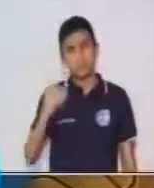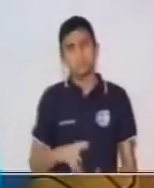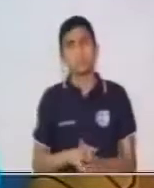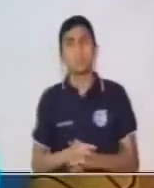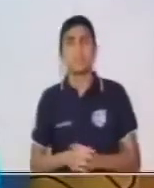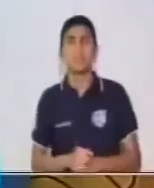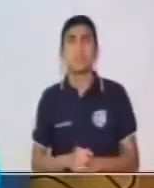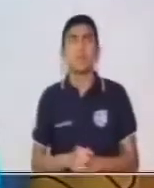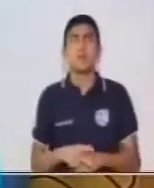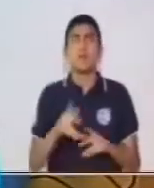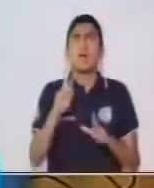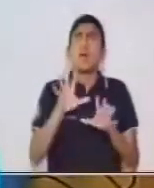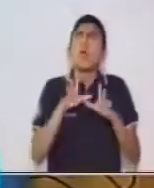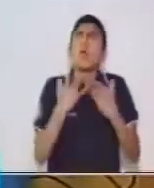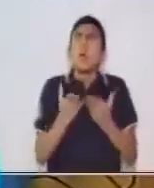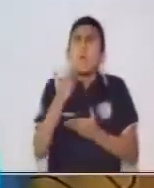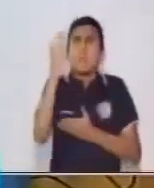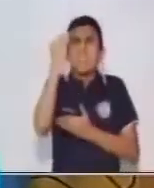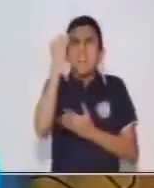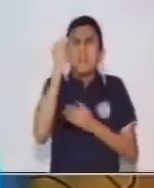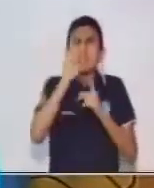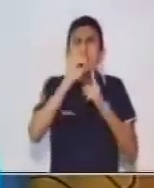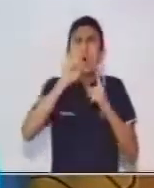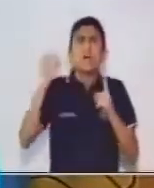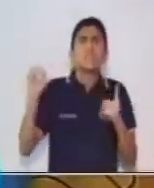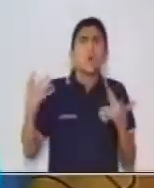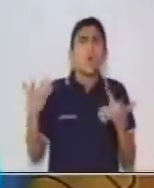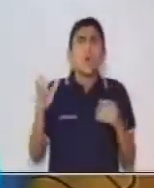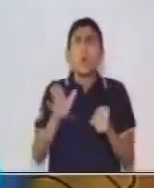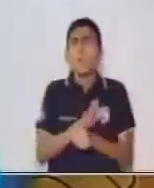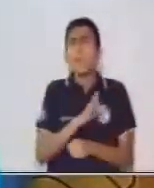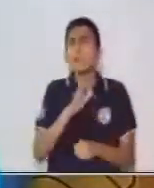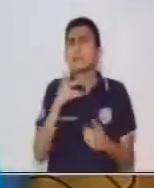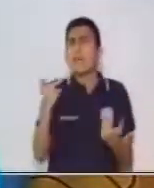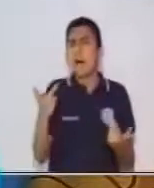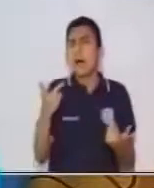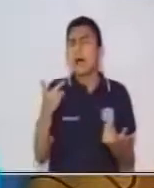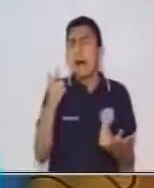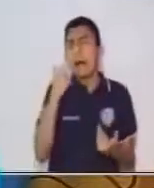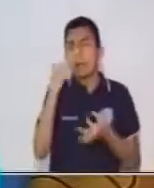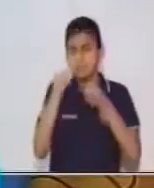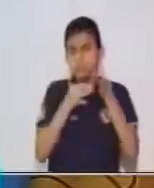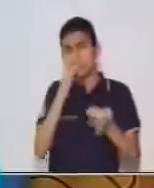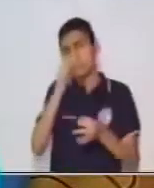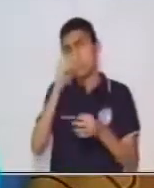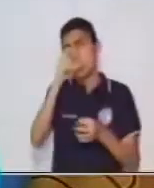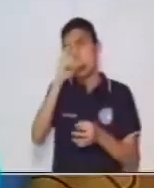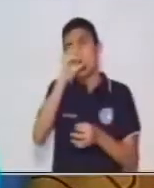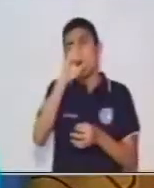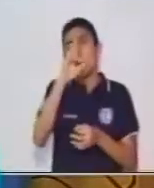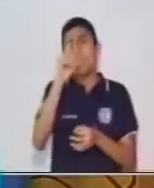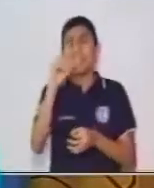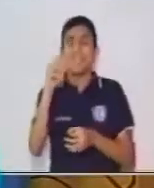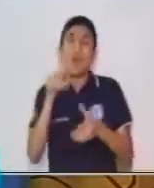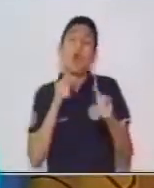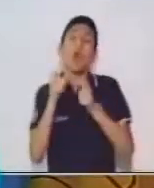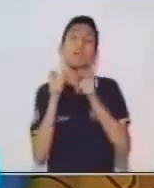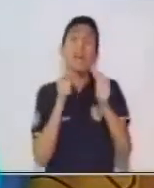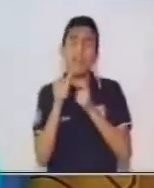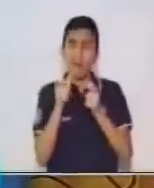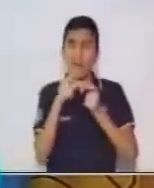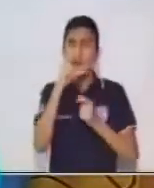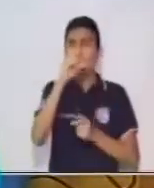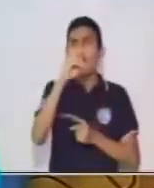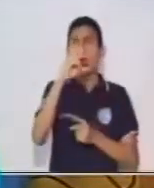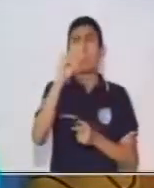¿Y cómo sabemos que es una oración compuesta coordinada copulativa? Pues es una oración compuesta porque sabemos que tiene dos